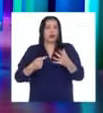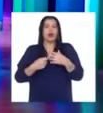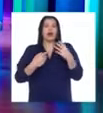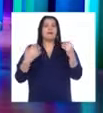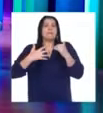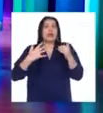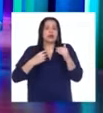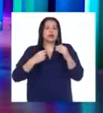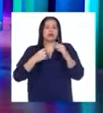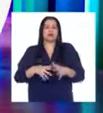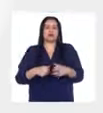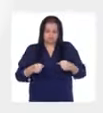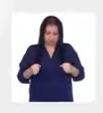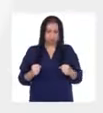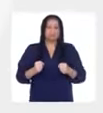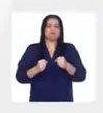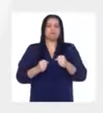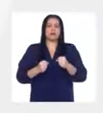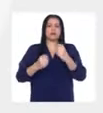Ordenar mis prioridades.